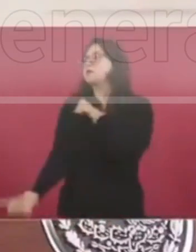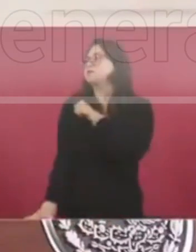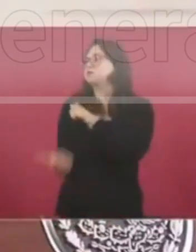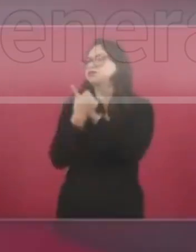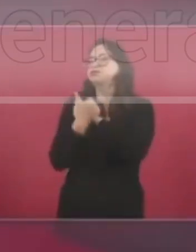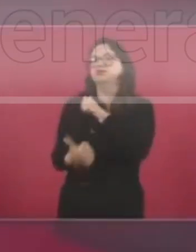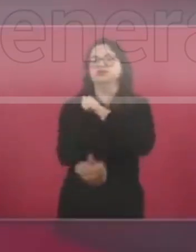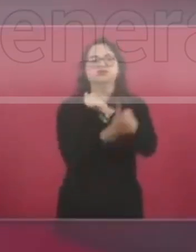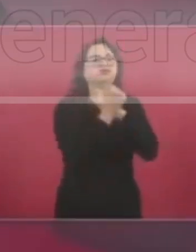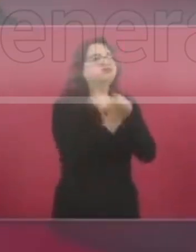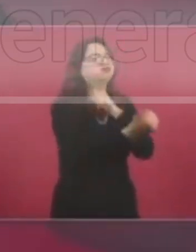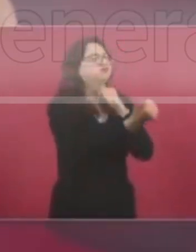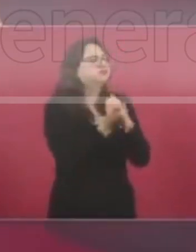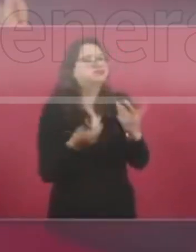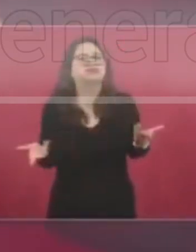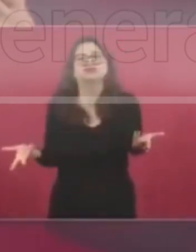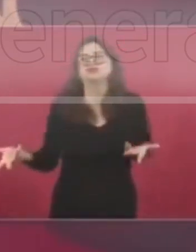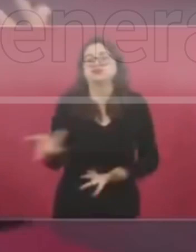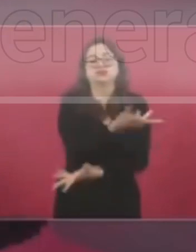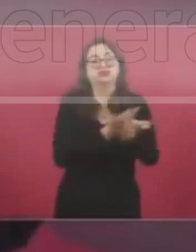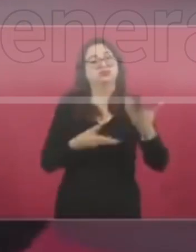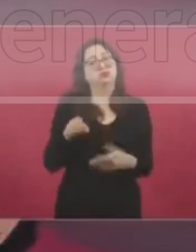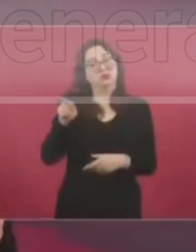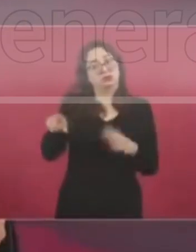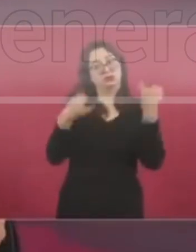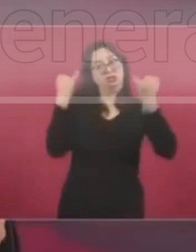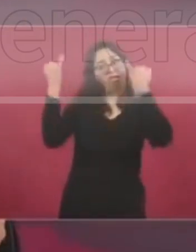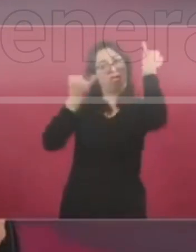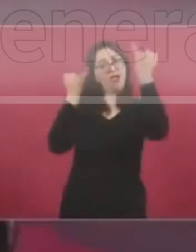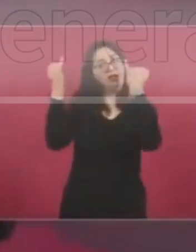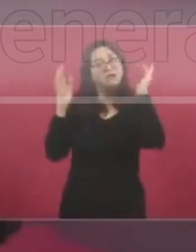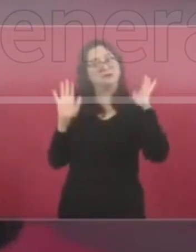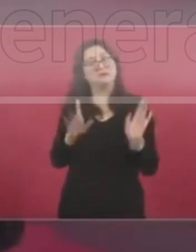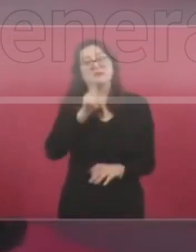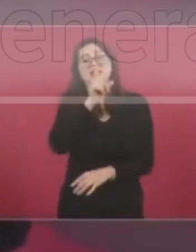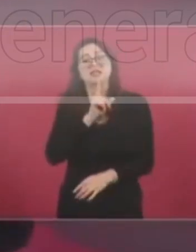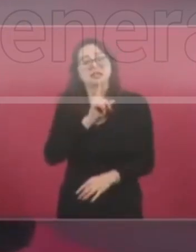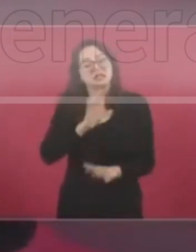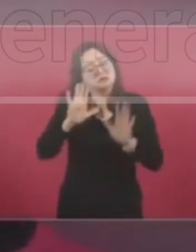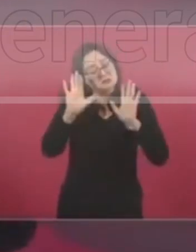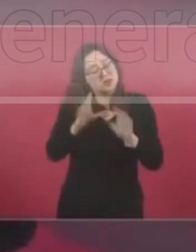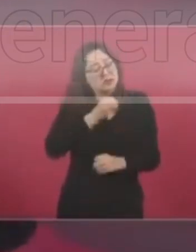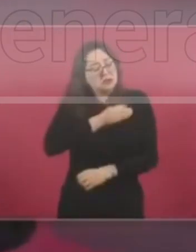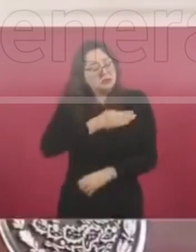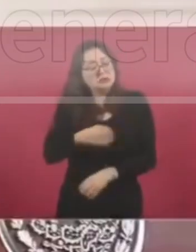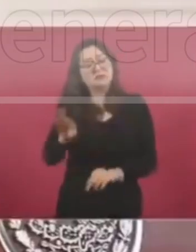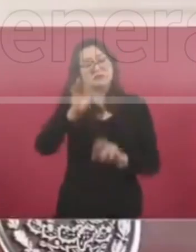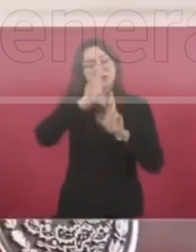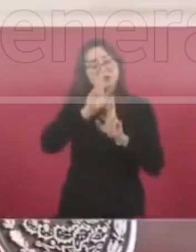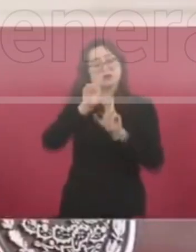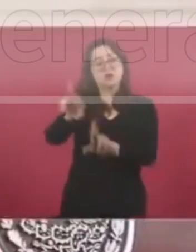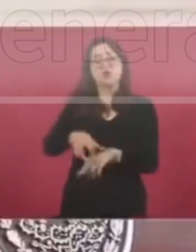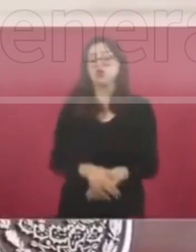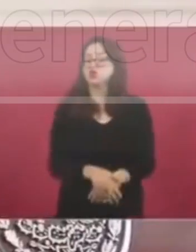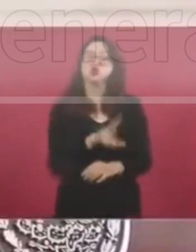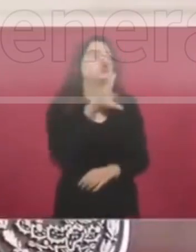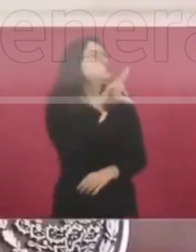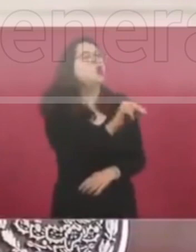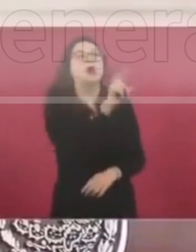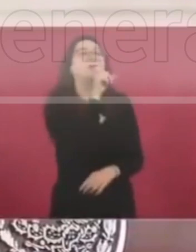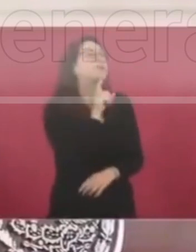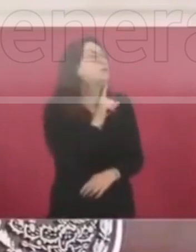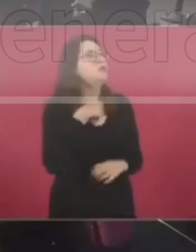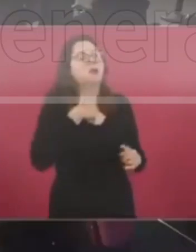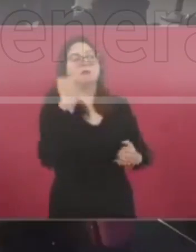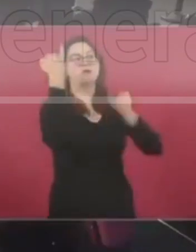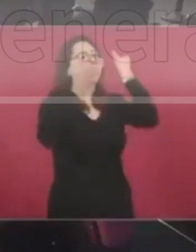pero eso son este invenciones y yo la respeto no son invenciones presidente sí